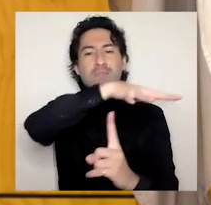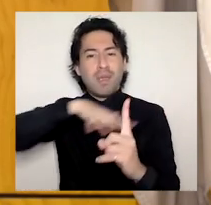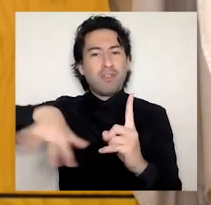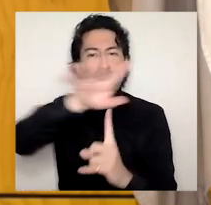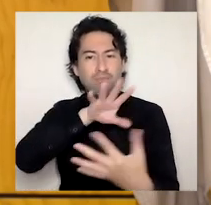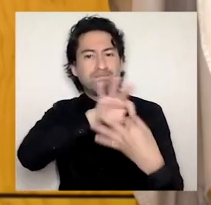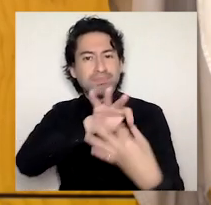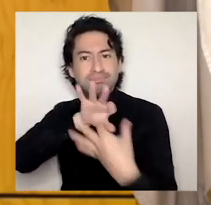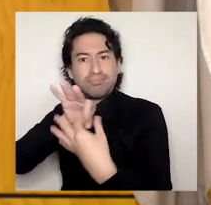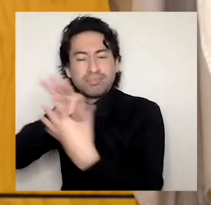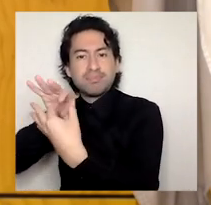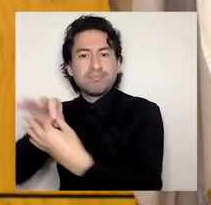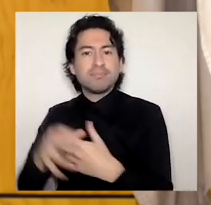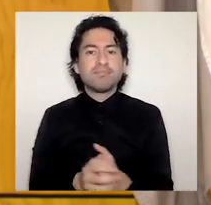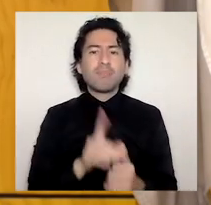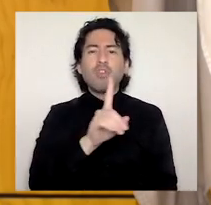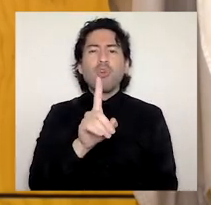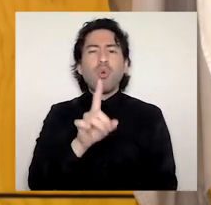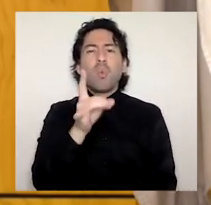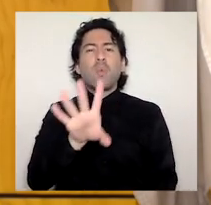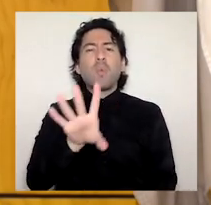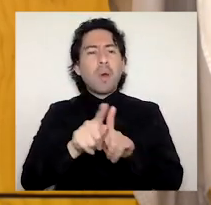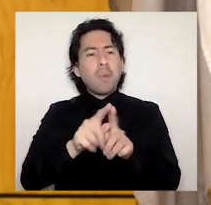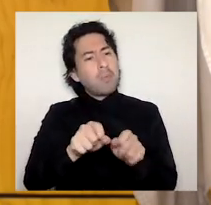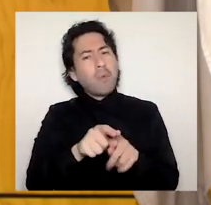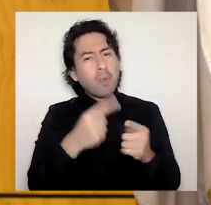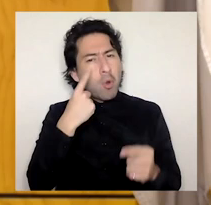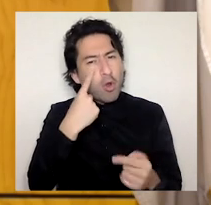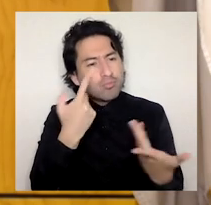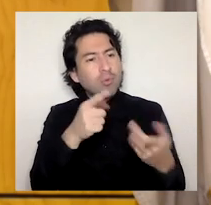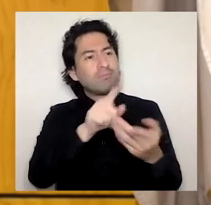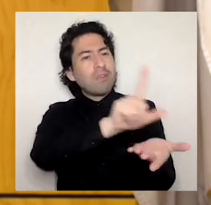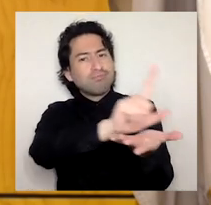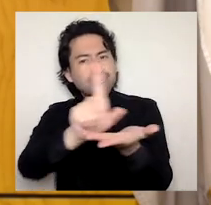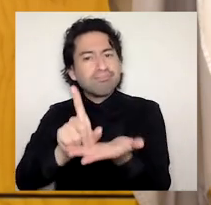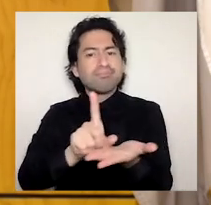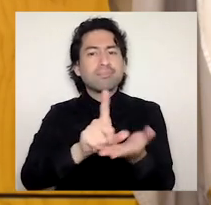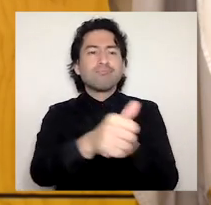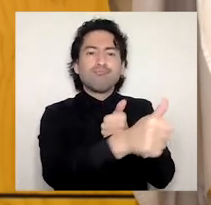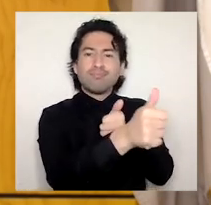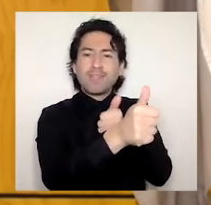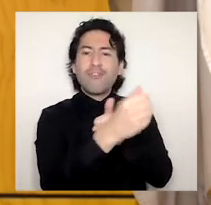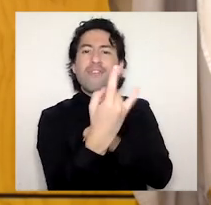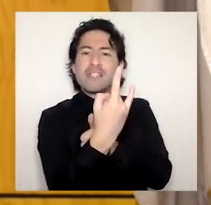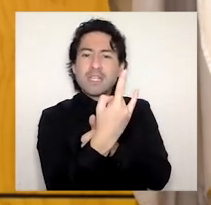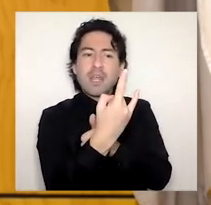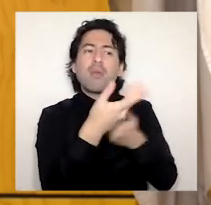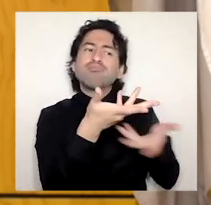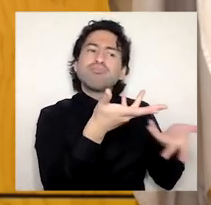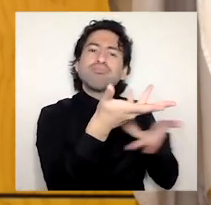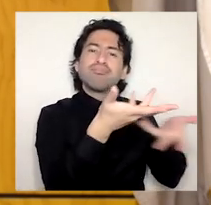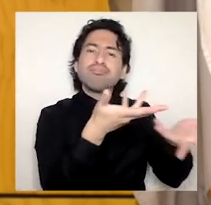que no sólo nos permite acercarnos a los territorios de influencia de la universidad y relacionarnos